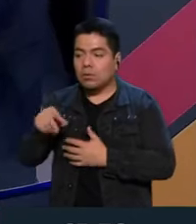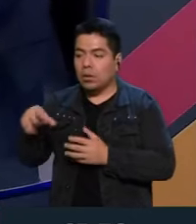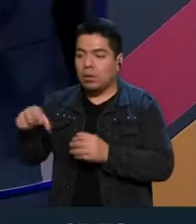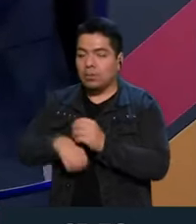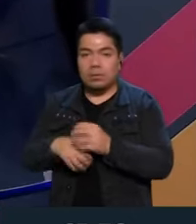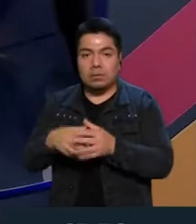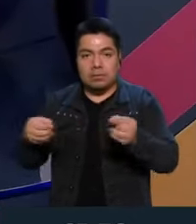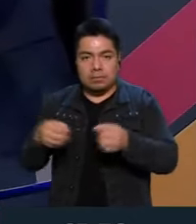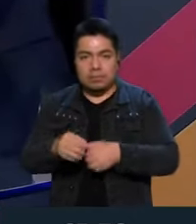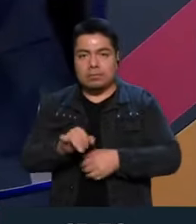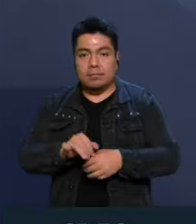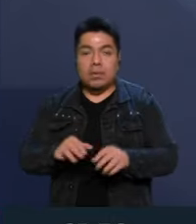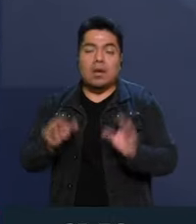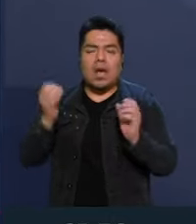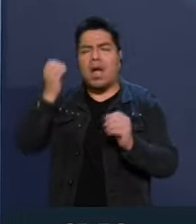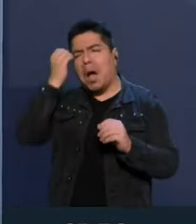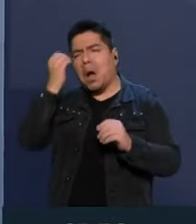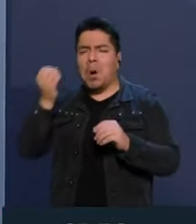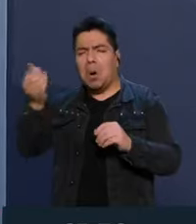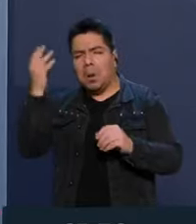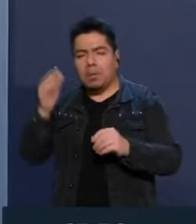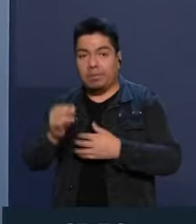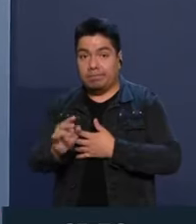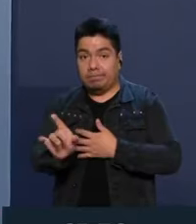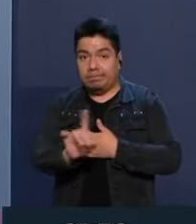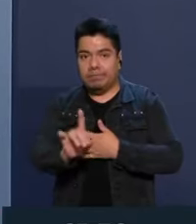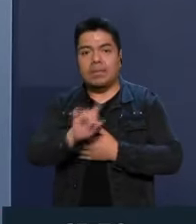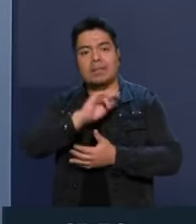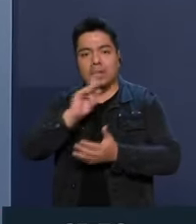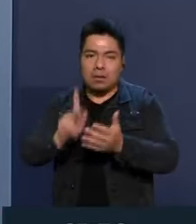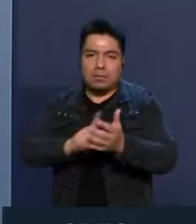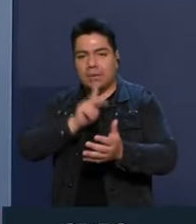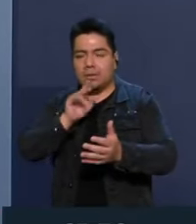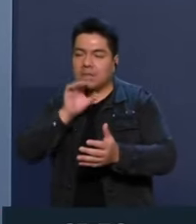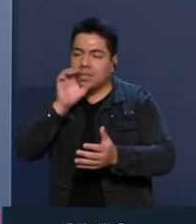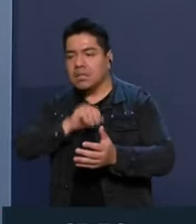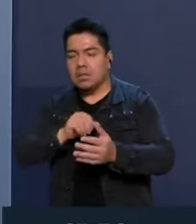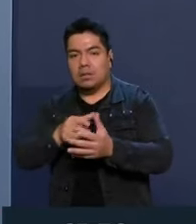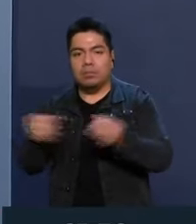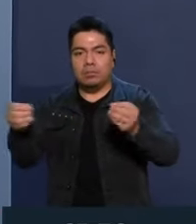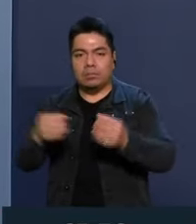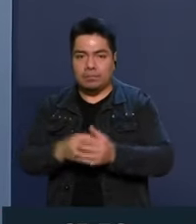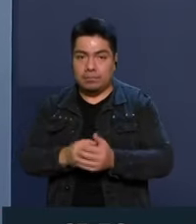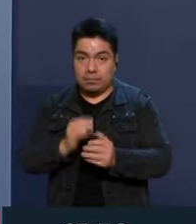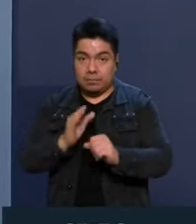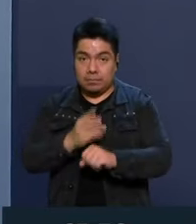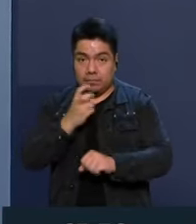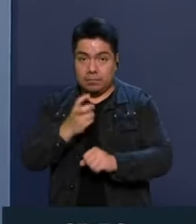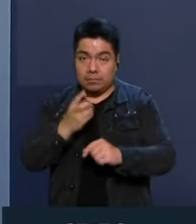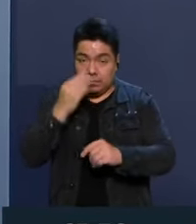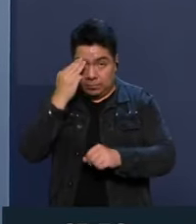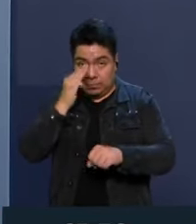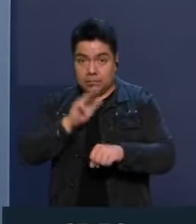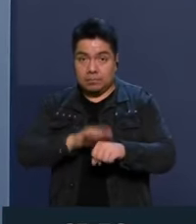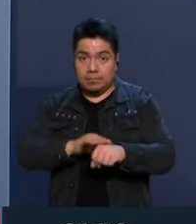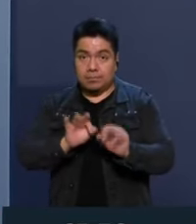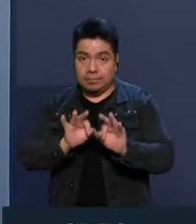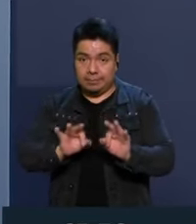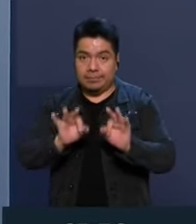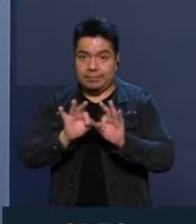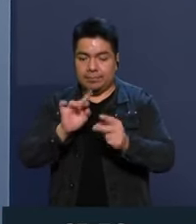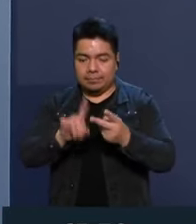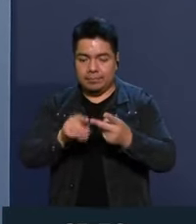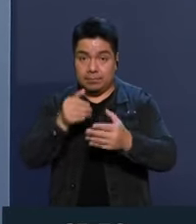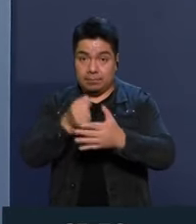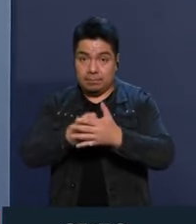la desaparición de los normalistas. Dejar que se olvide el caso de los 43 es volver de alguna forma a desaparecerlos. Por eso es tan importante la memoria, por eso es tan importante